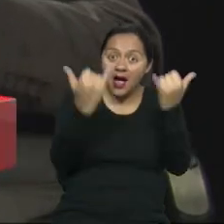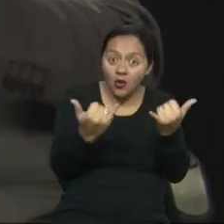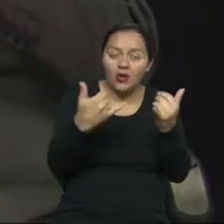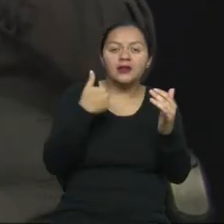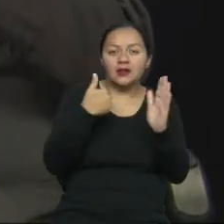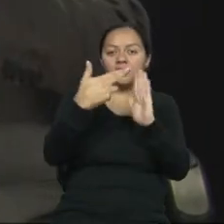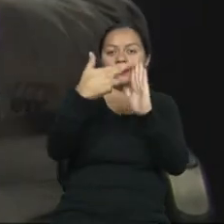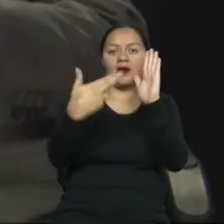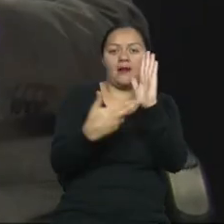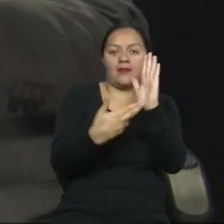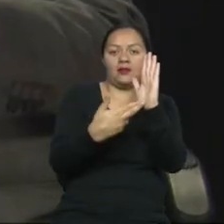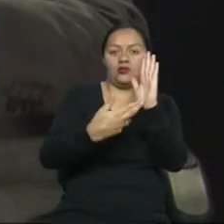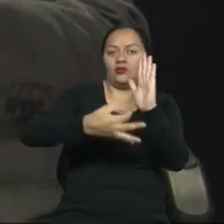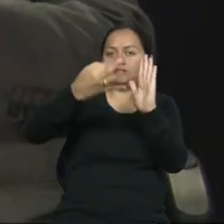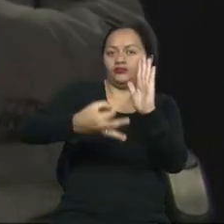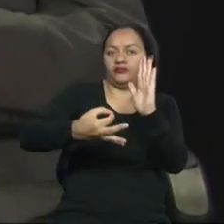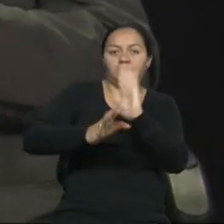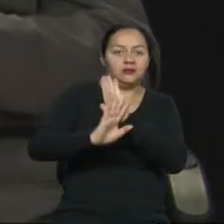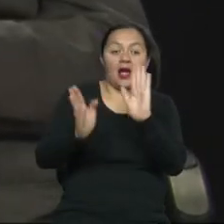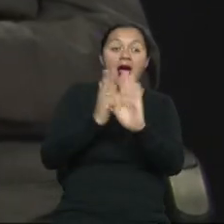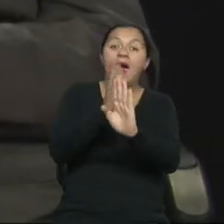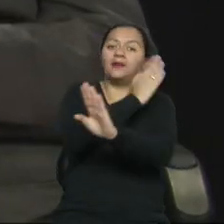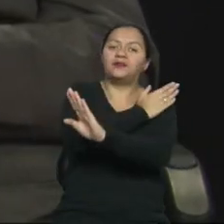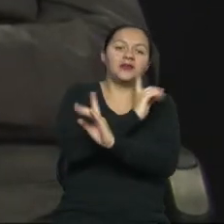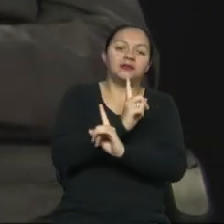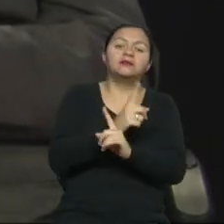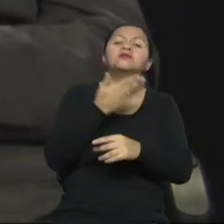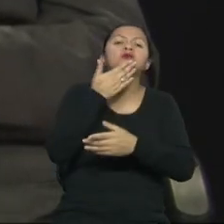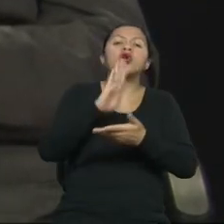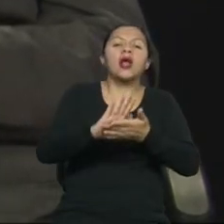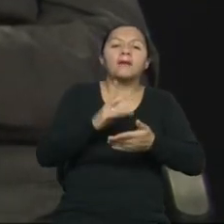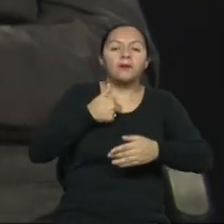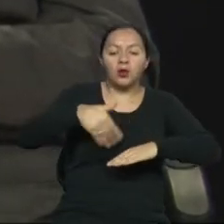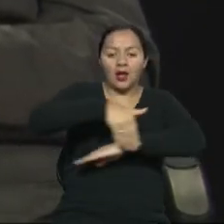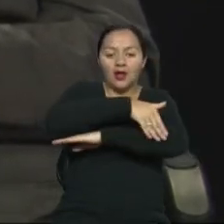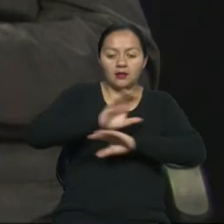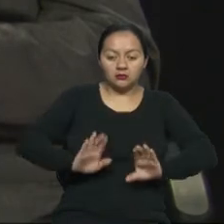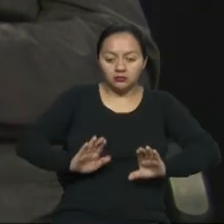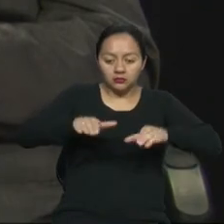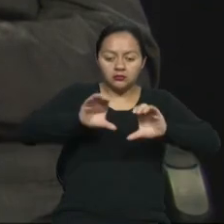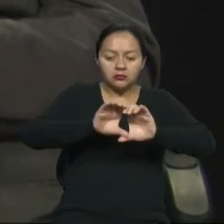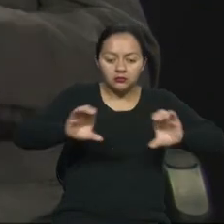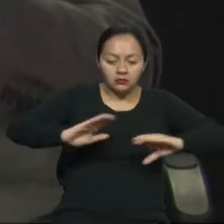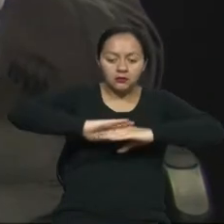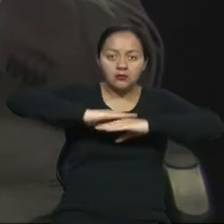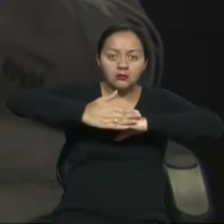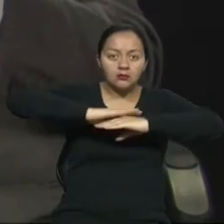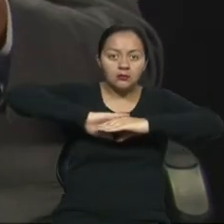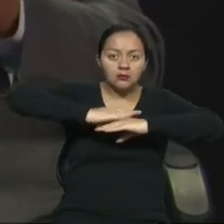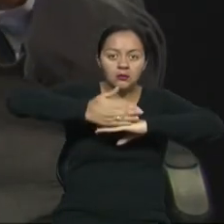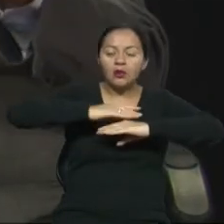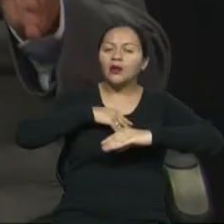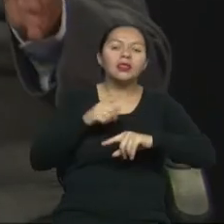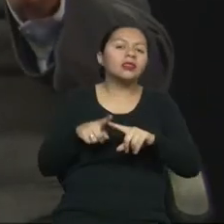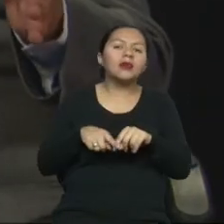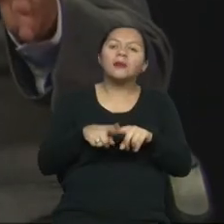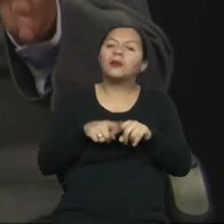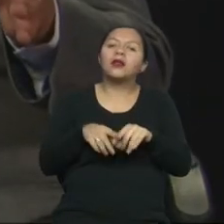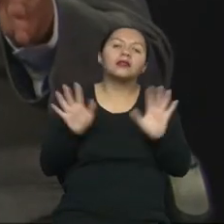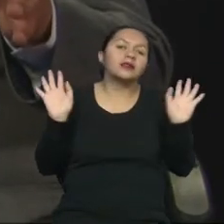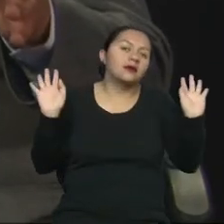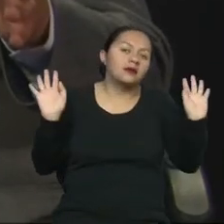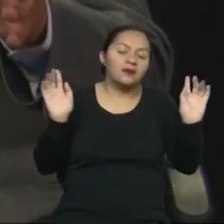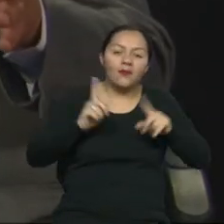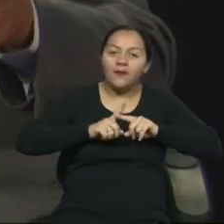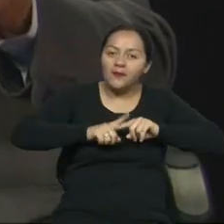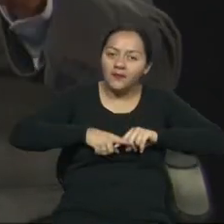podotáctiles y planos ápticos. Por ejemplo, en la vereda, ¿dónde deben ubicarse las bandas? ¿Al filo, al medio? ¿Dónde deben estar? Depende del tipo de acera